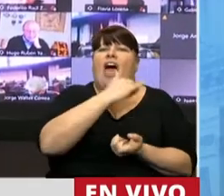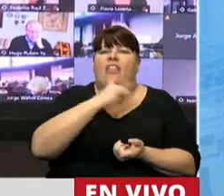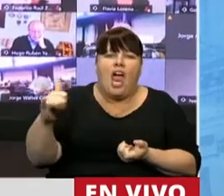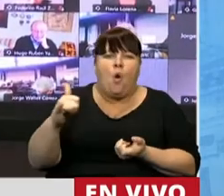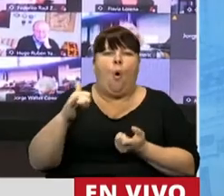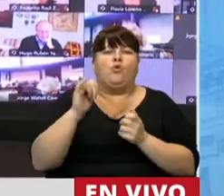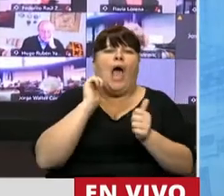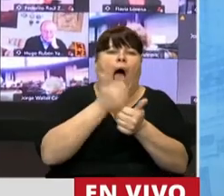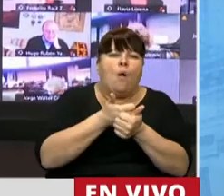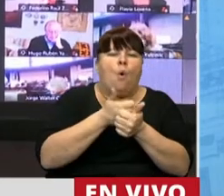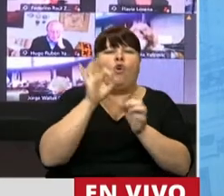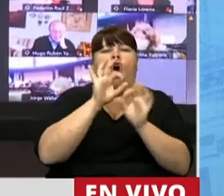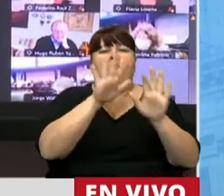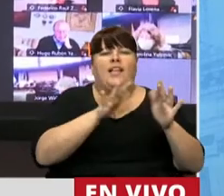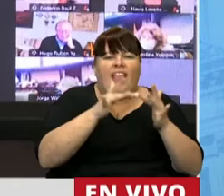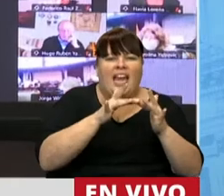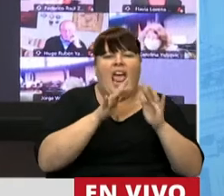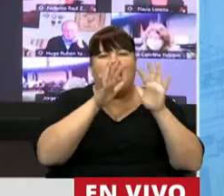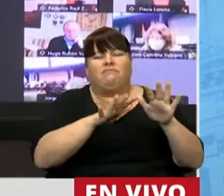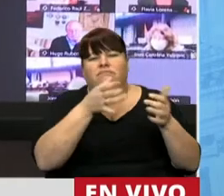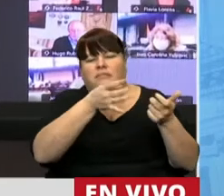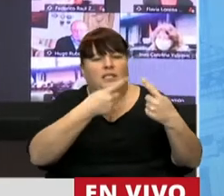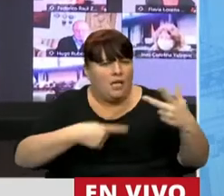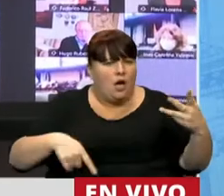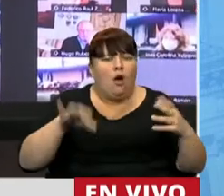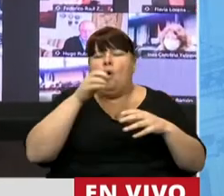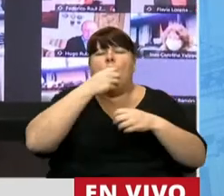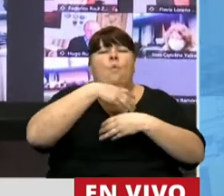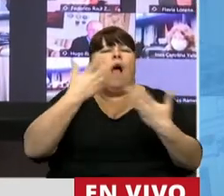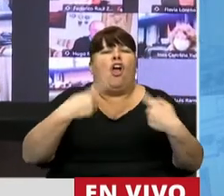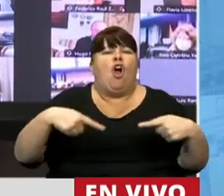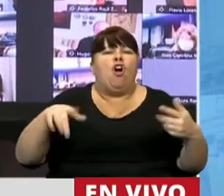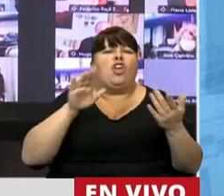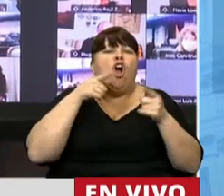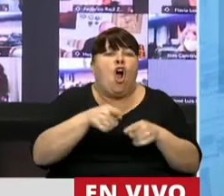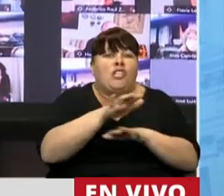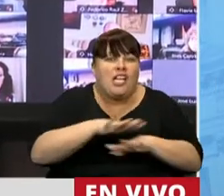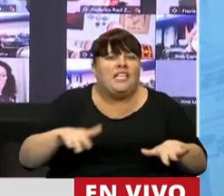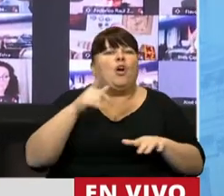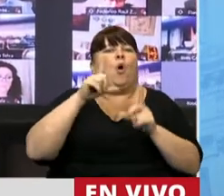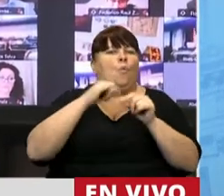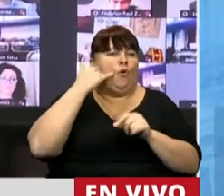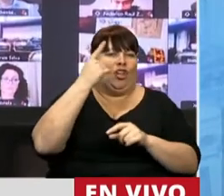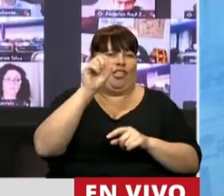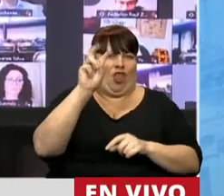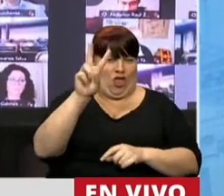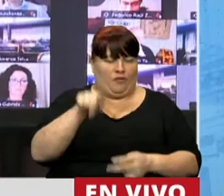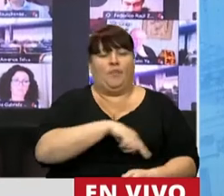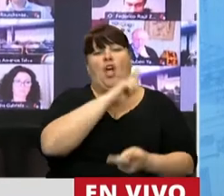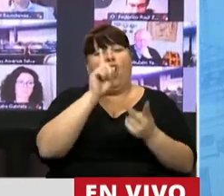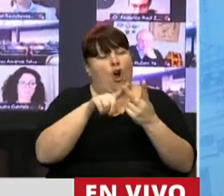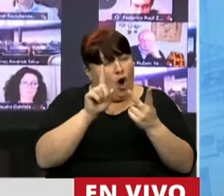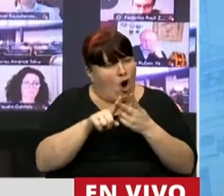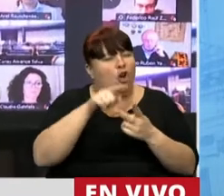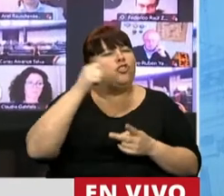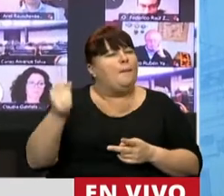situación de abuso, de ciberbullying, de acoso o de cualquier otro tipo de delito contra la niñez. Y por otro lado, y